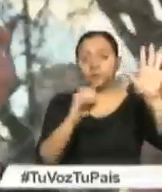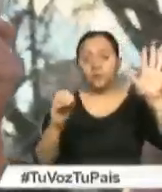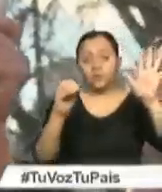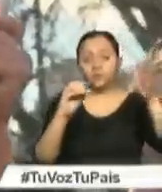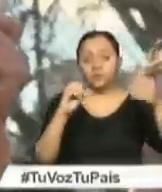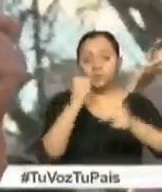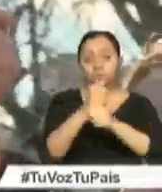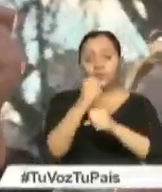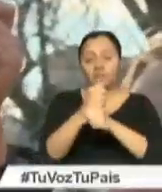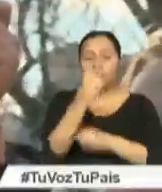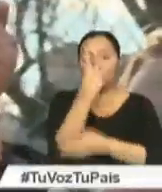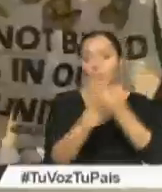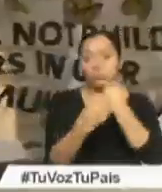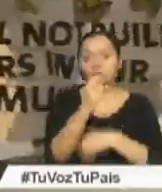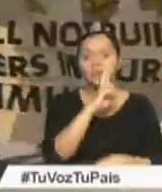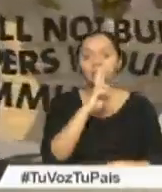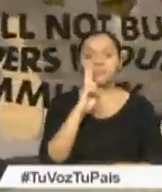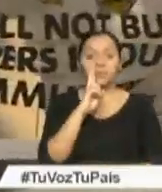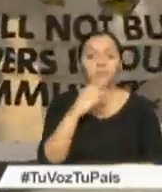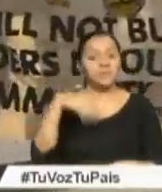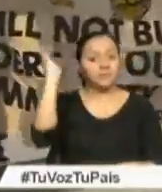sector hotelero Y restaurantero